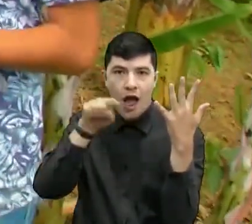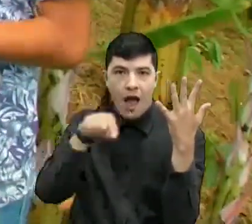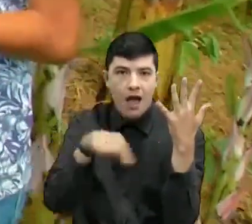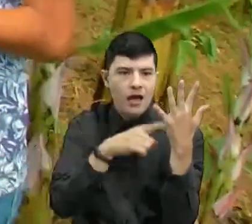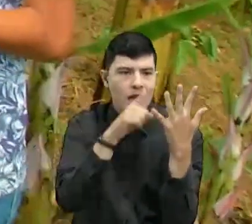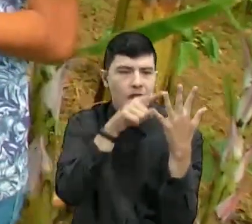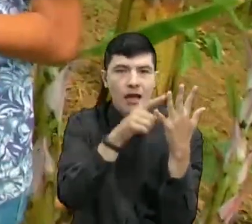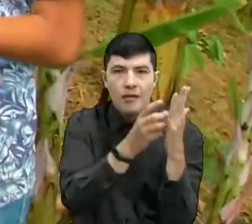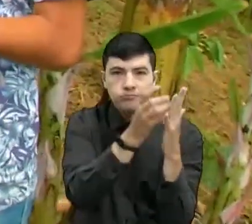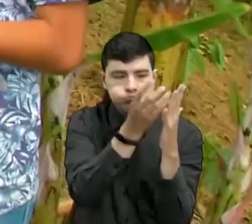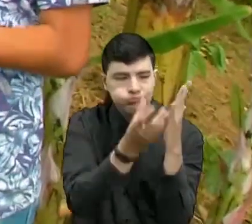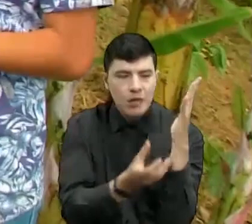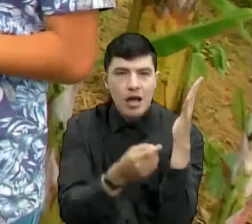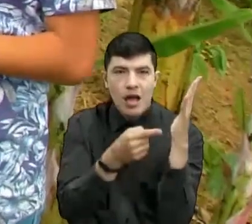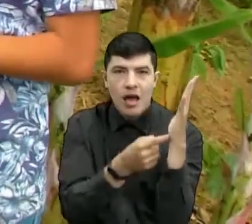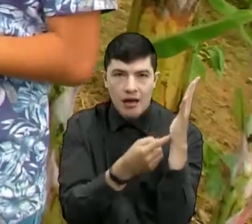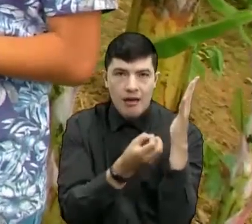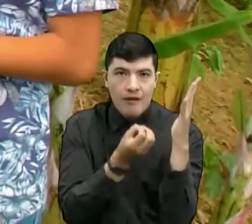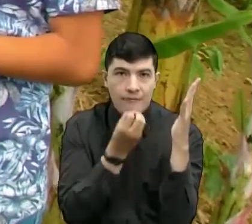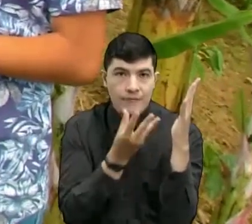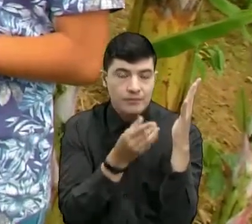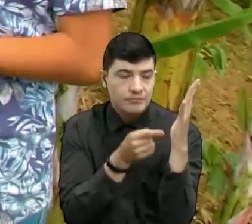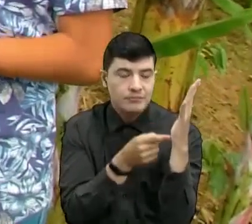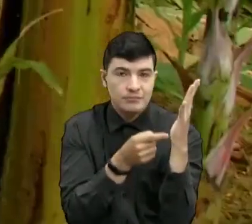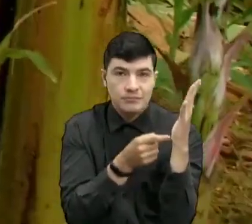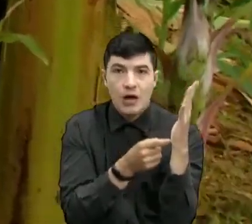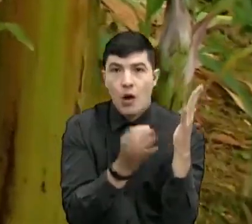fruto que todos conocemos como la mazor.